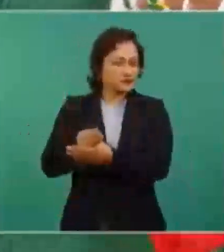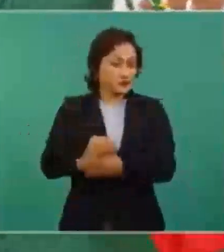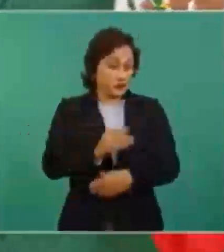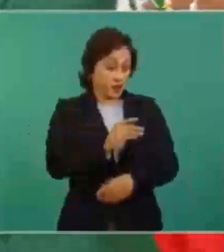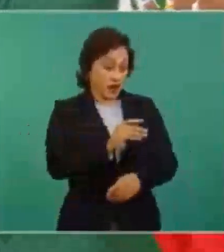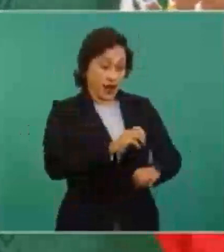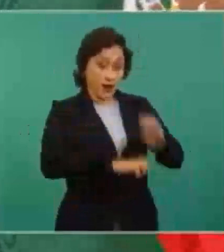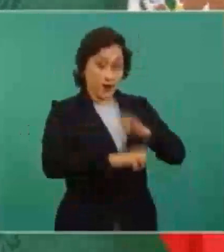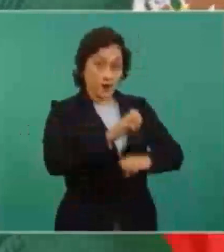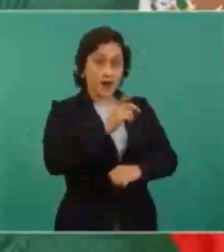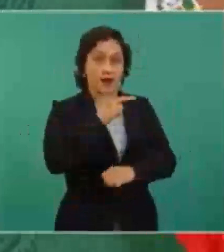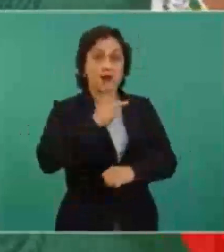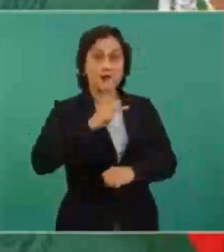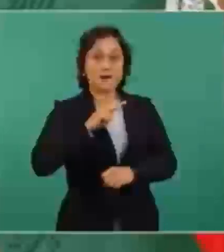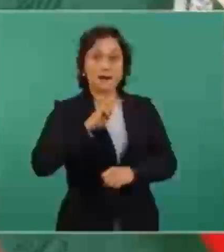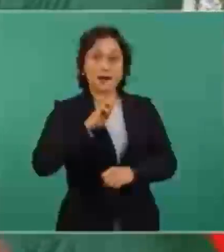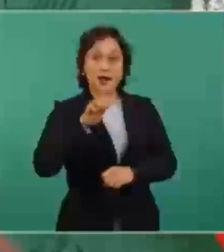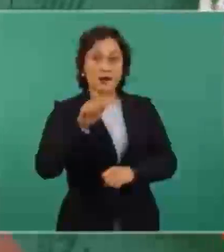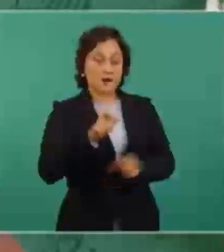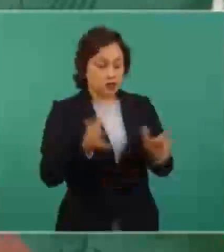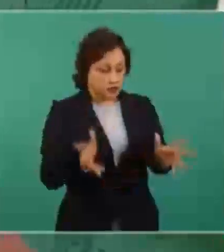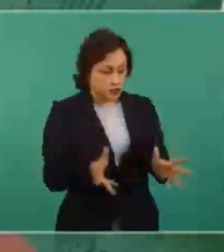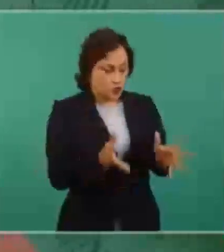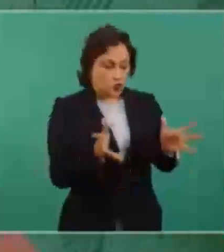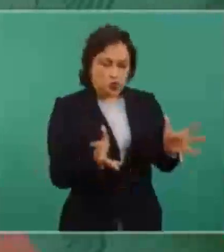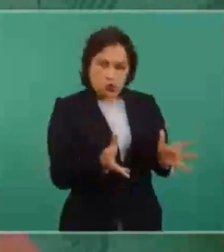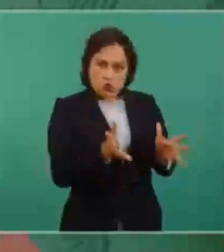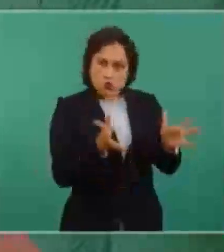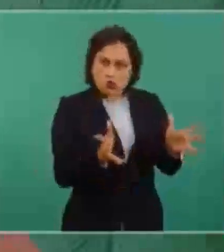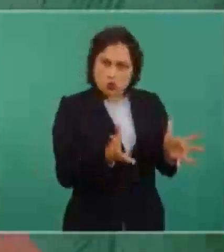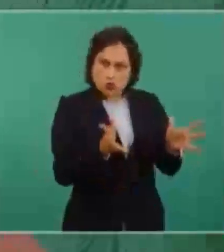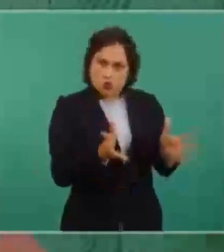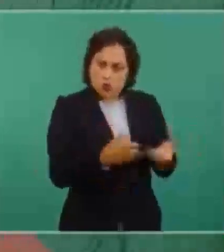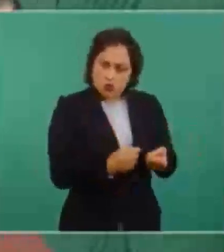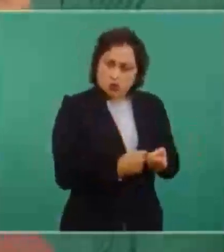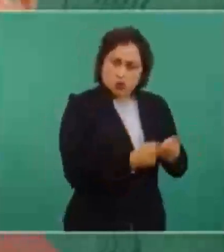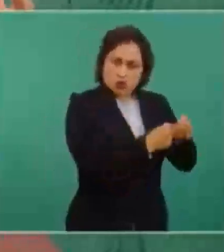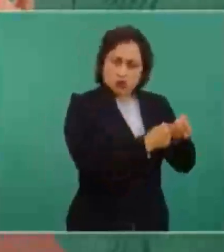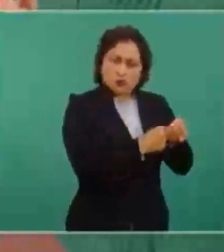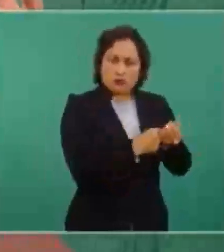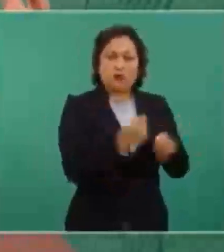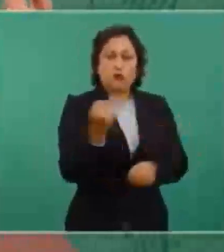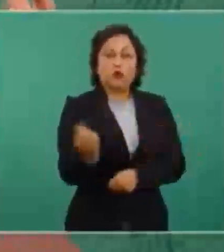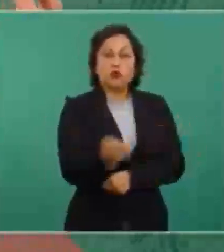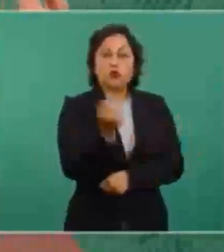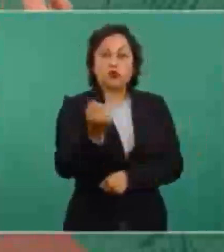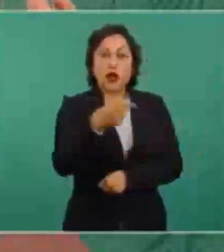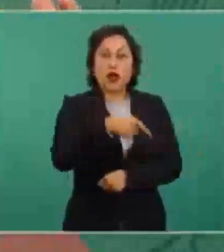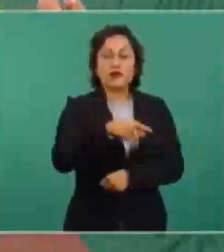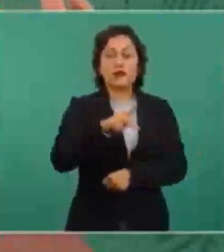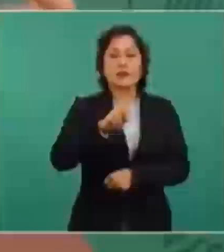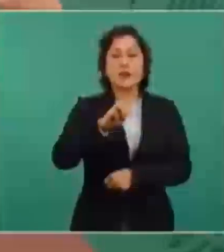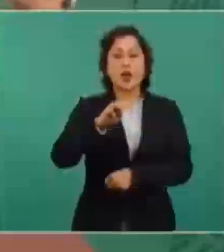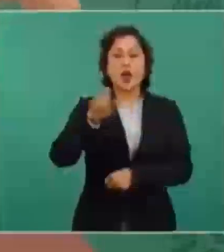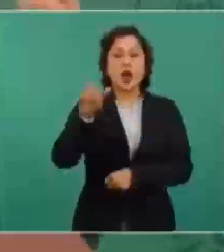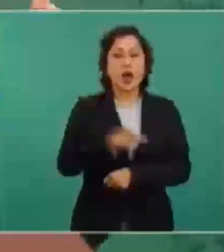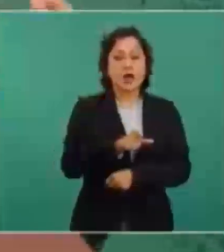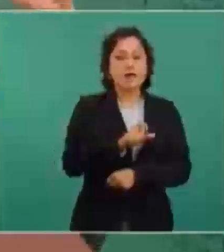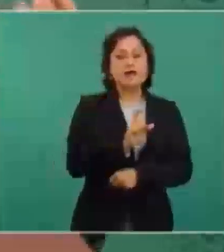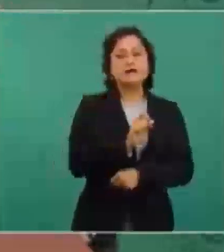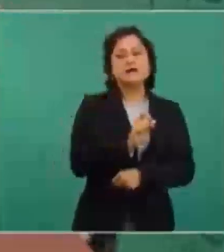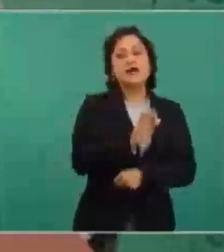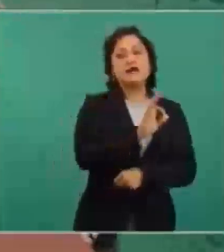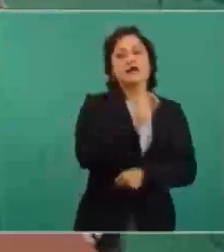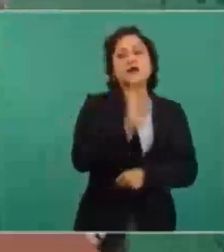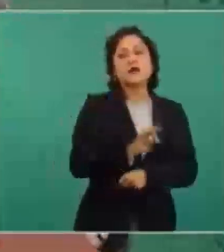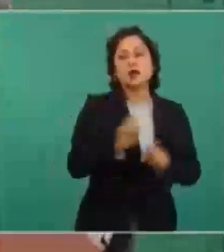como afortunadamente entregaron sólo el 20 por ciento de todo el potencial